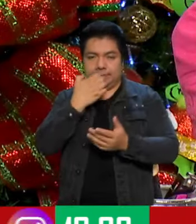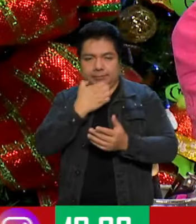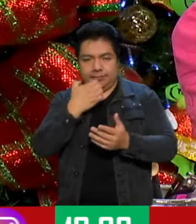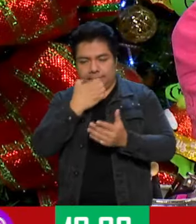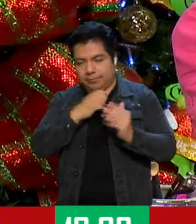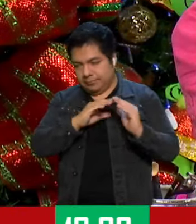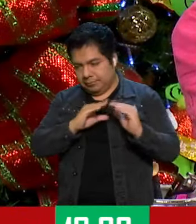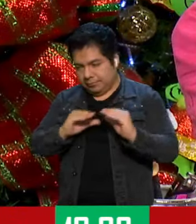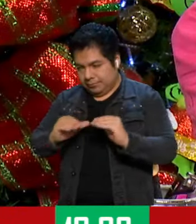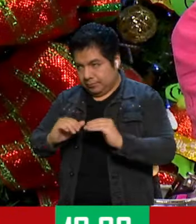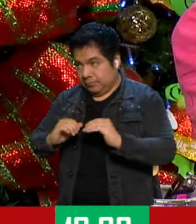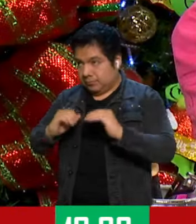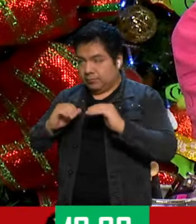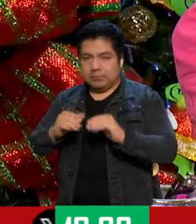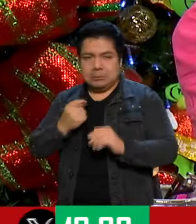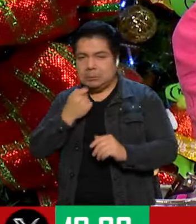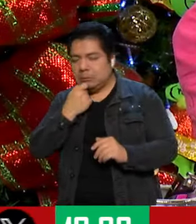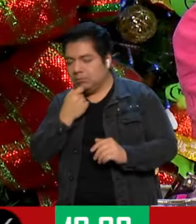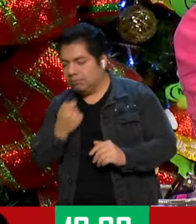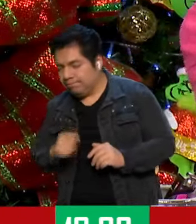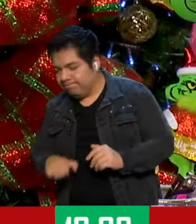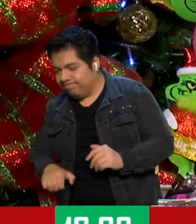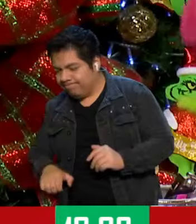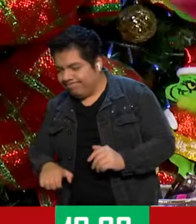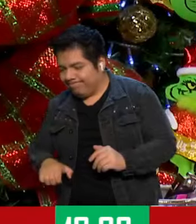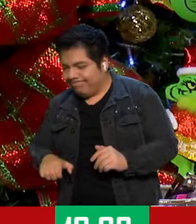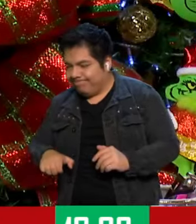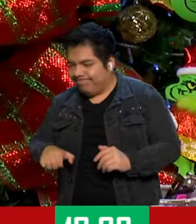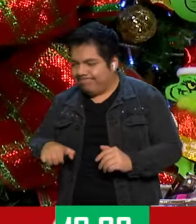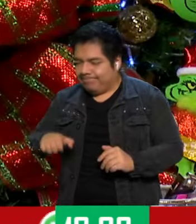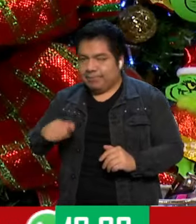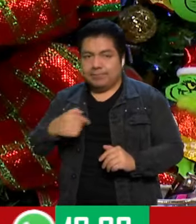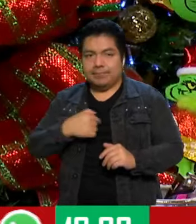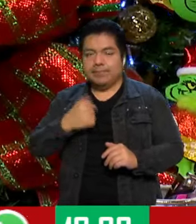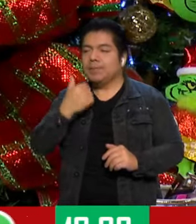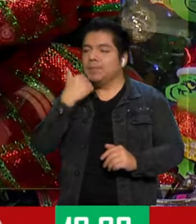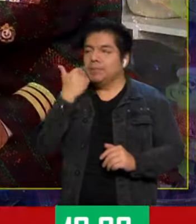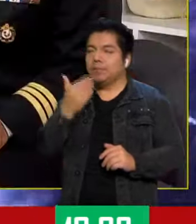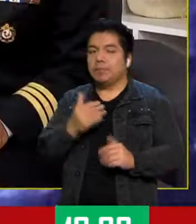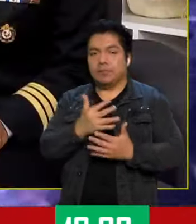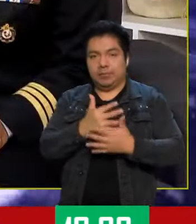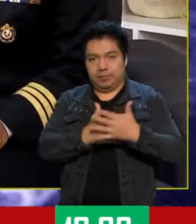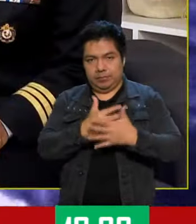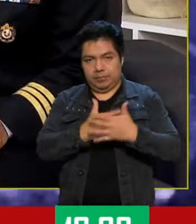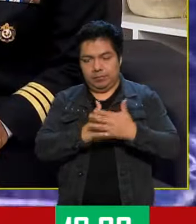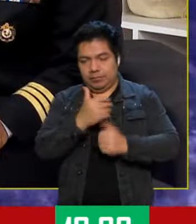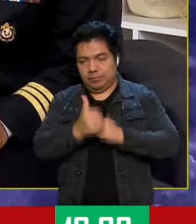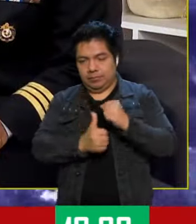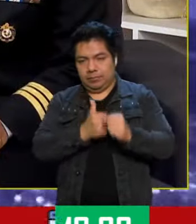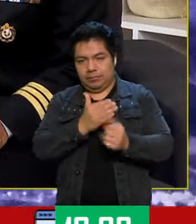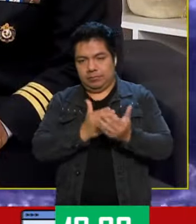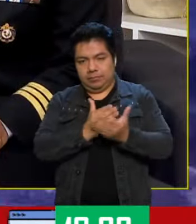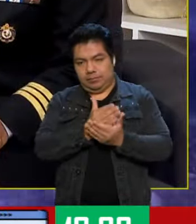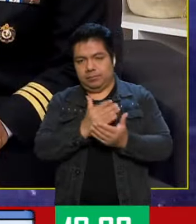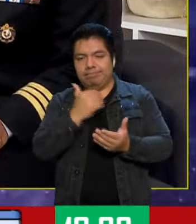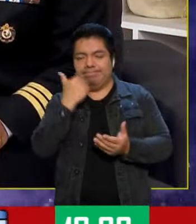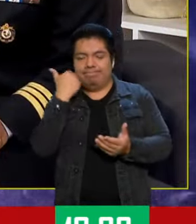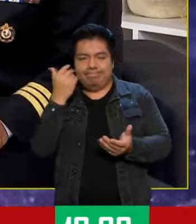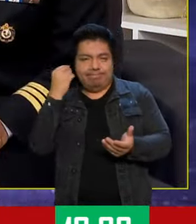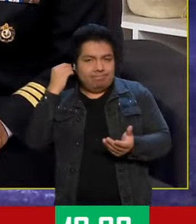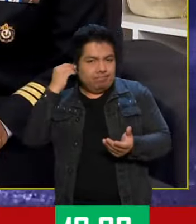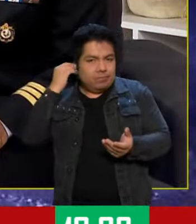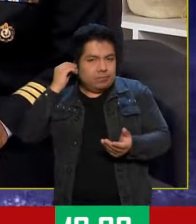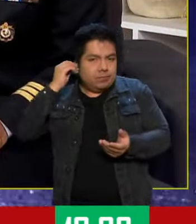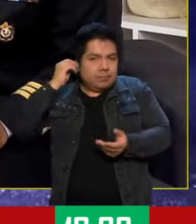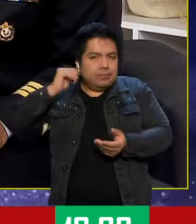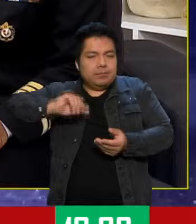Y desde muy pequeños, ingresábamos. lo soñaba. Ingresé cuando tenía 15 años. No, pues trae, trae la escuela.